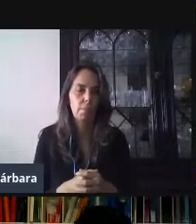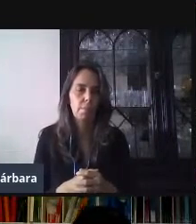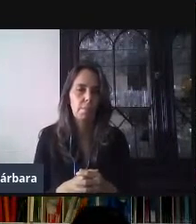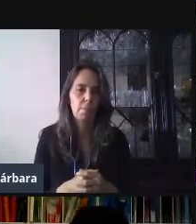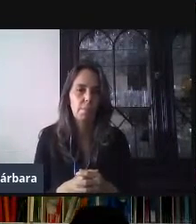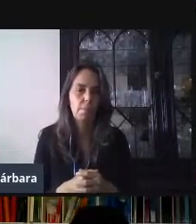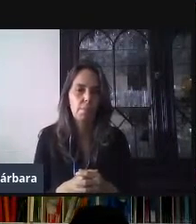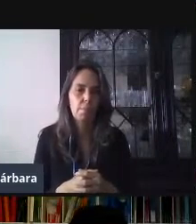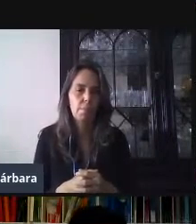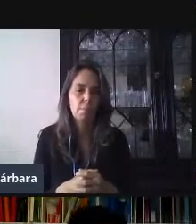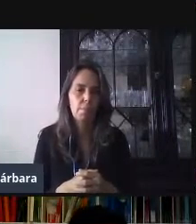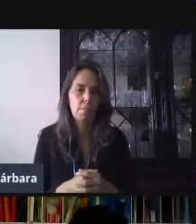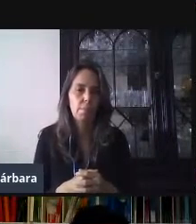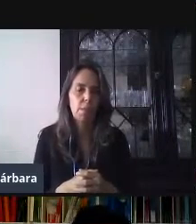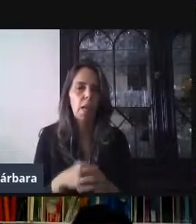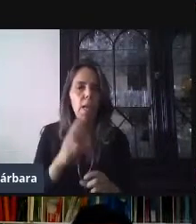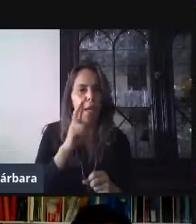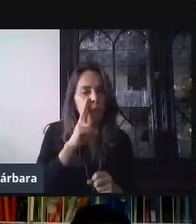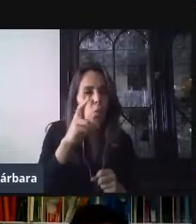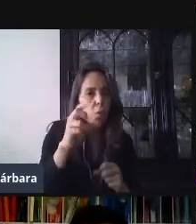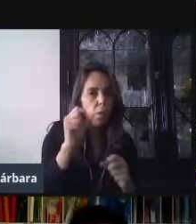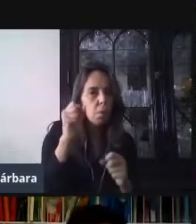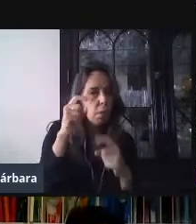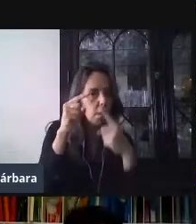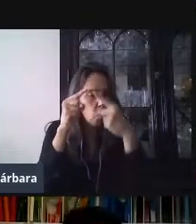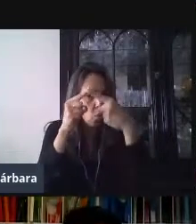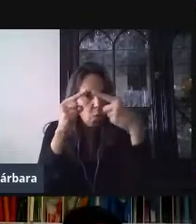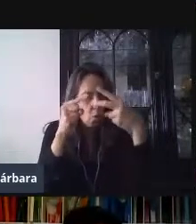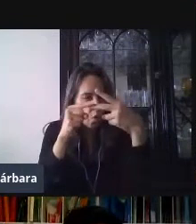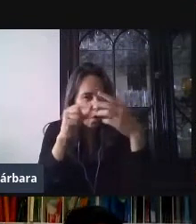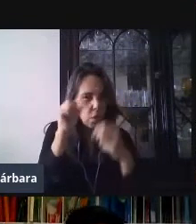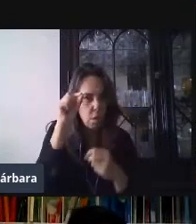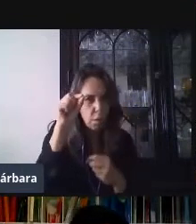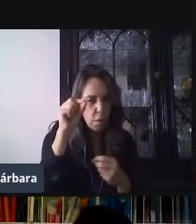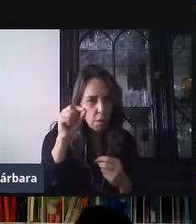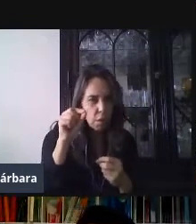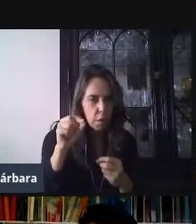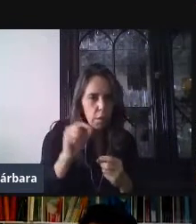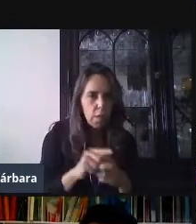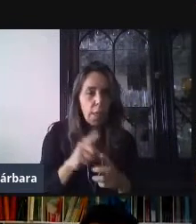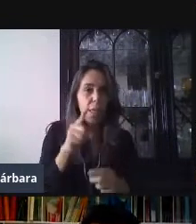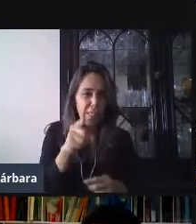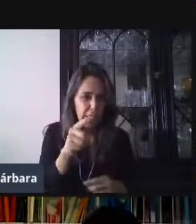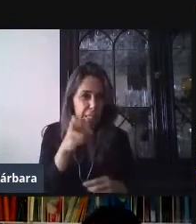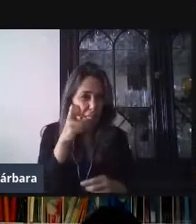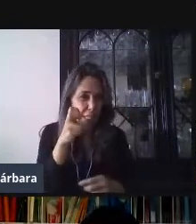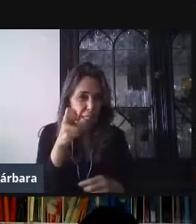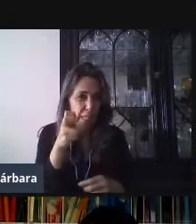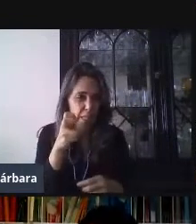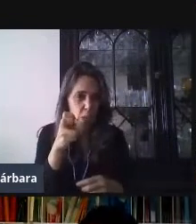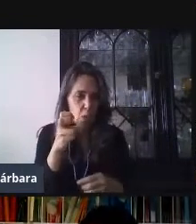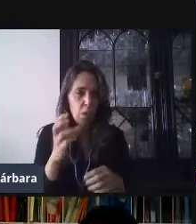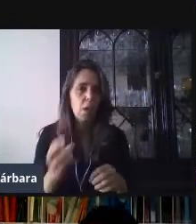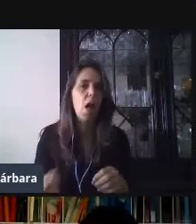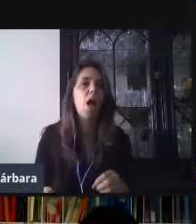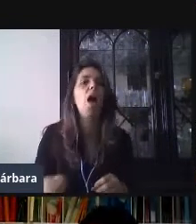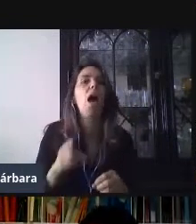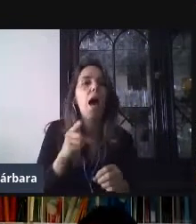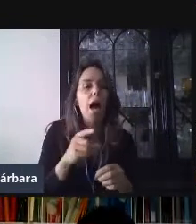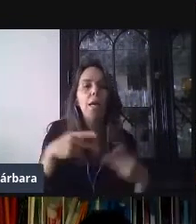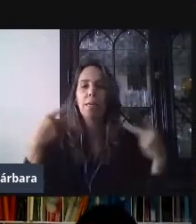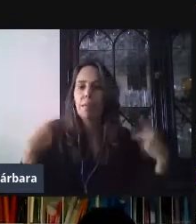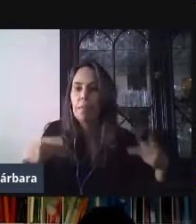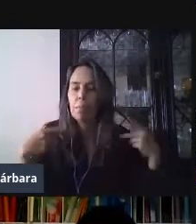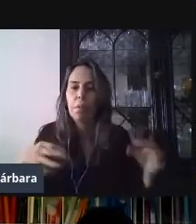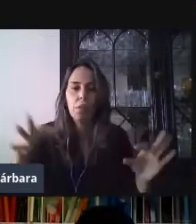de nuestra foto de perfil, vamos a encontrar estos tres puntos. Estos tres puntos nos van a servir para agregar colaboradores o hacer una